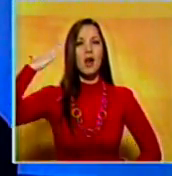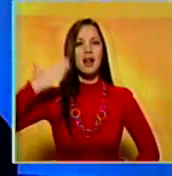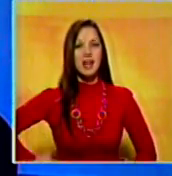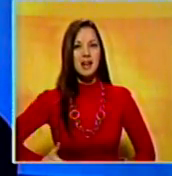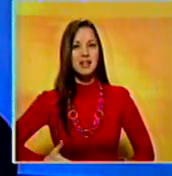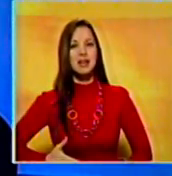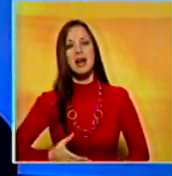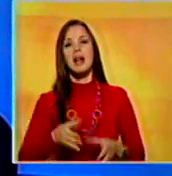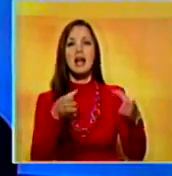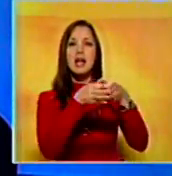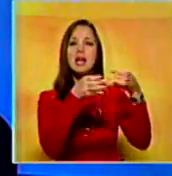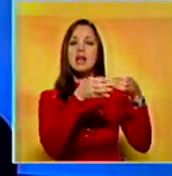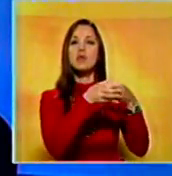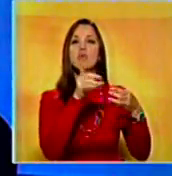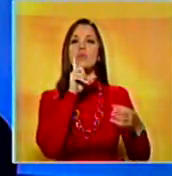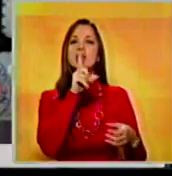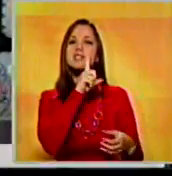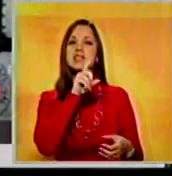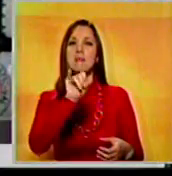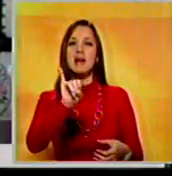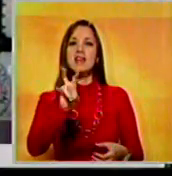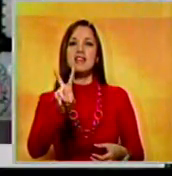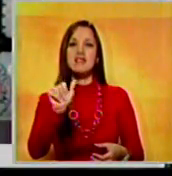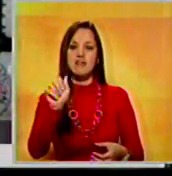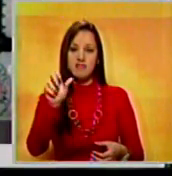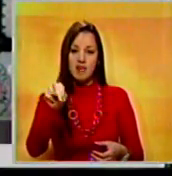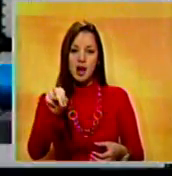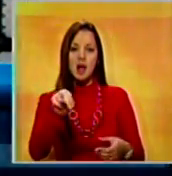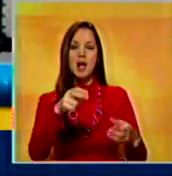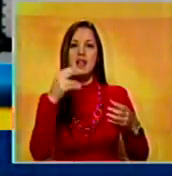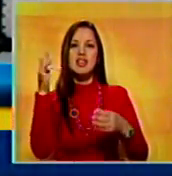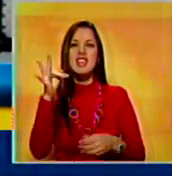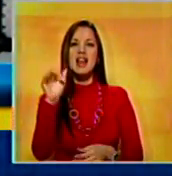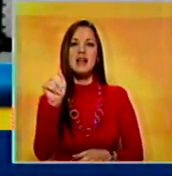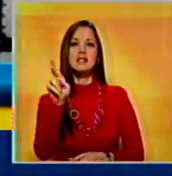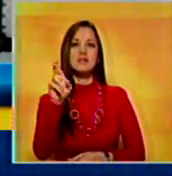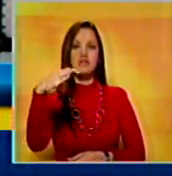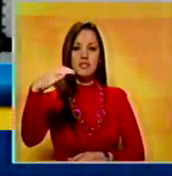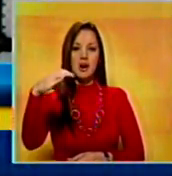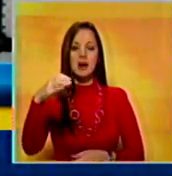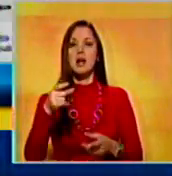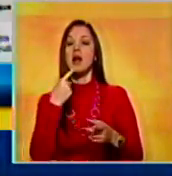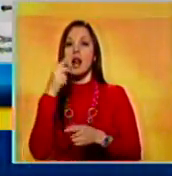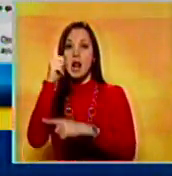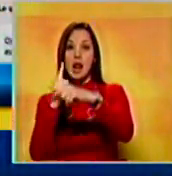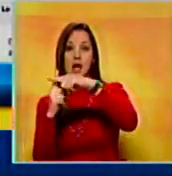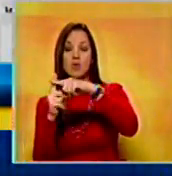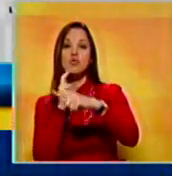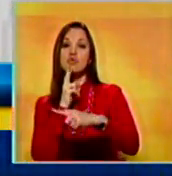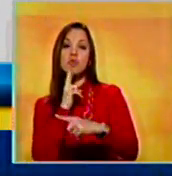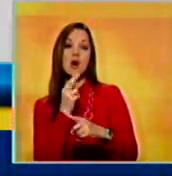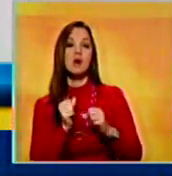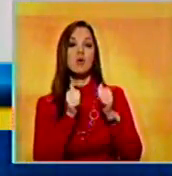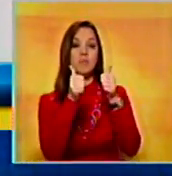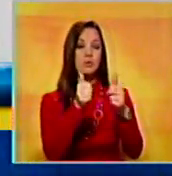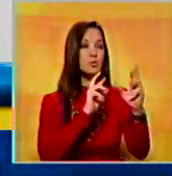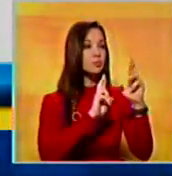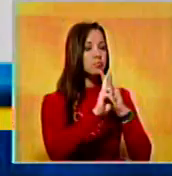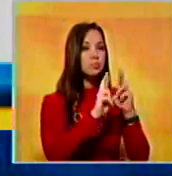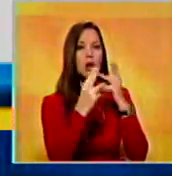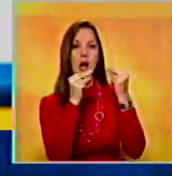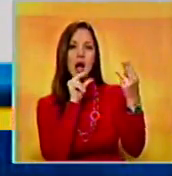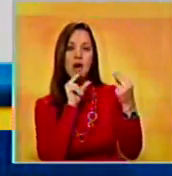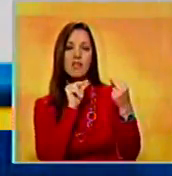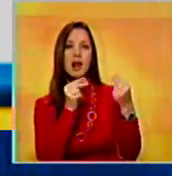por el frente Iván Ríos de la FARC. La Cruz Roja inició los protocolos para la liberación de Alzate y dos acompañantes, que